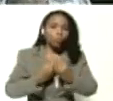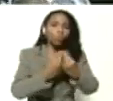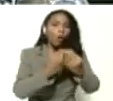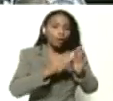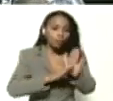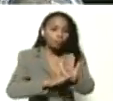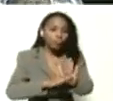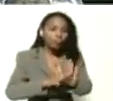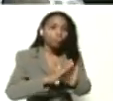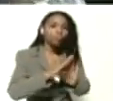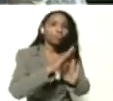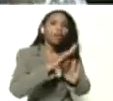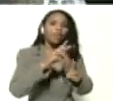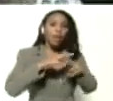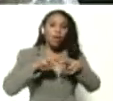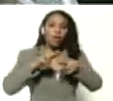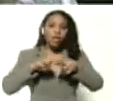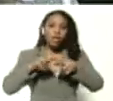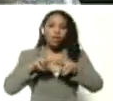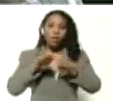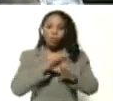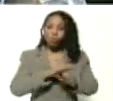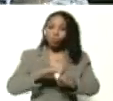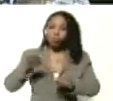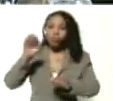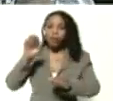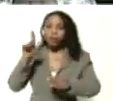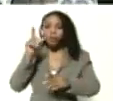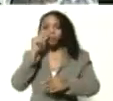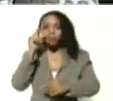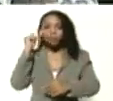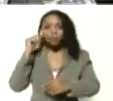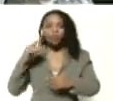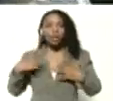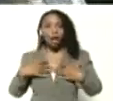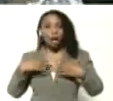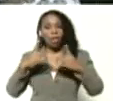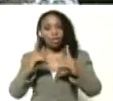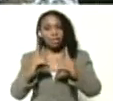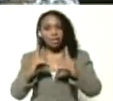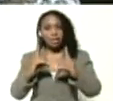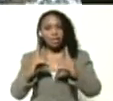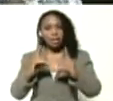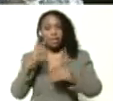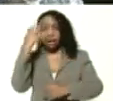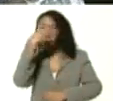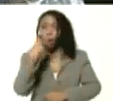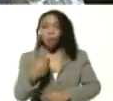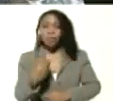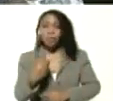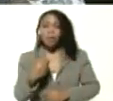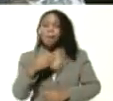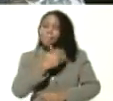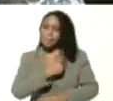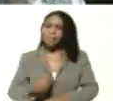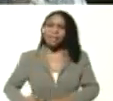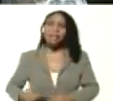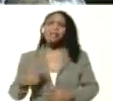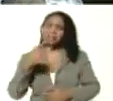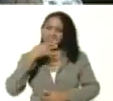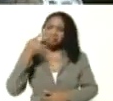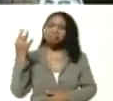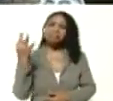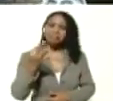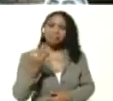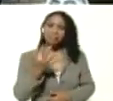crecimiento de nuestros niños, nuestras niñas, nuestros y nuestras adolescentes, y jóvenes, Presidente, así que de verdad,